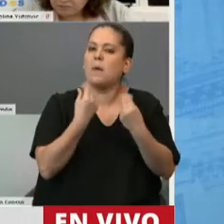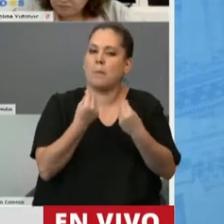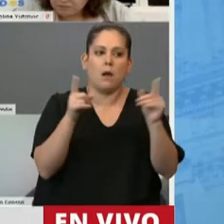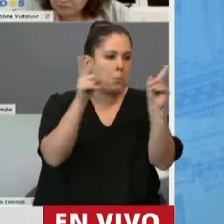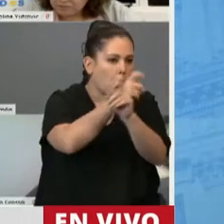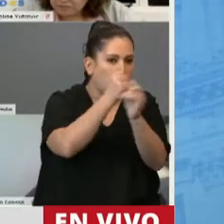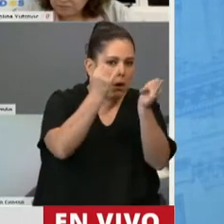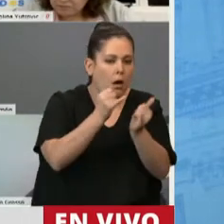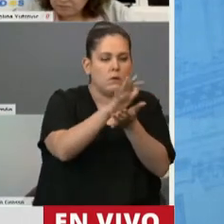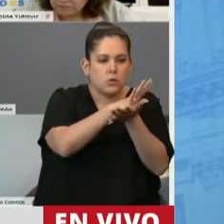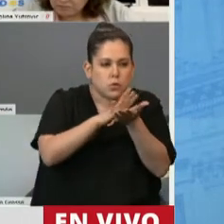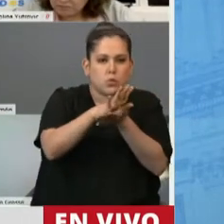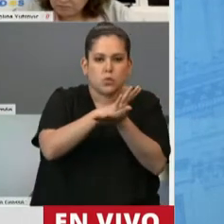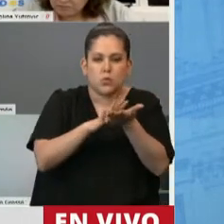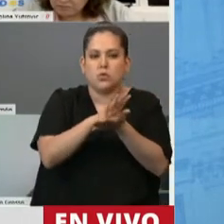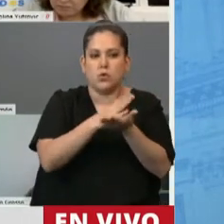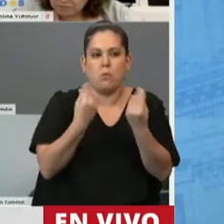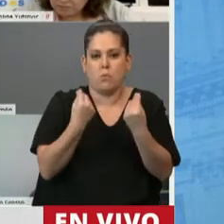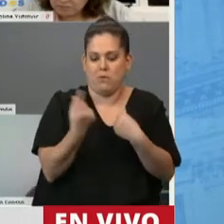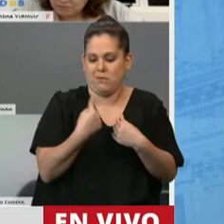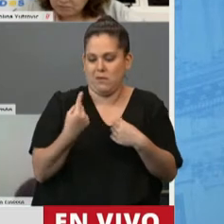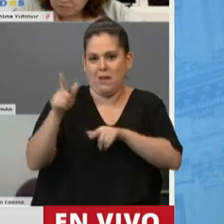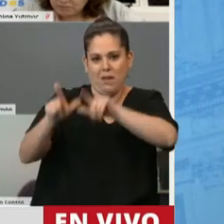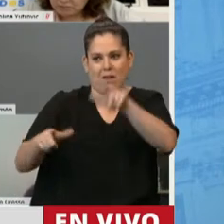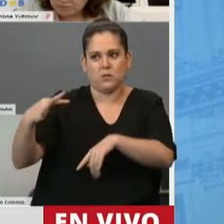definitiva es un poco lo que se espera de la política.